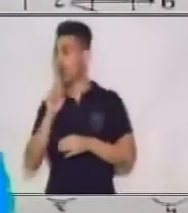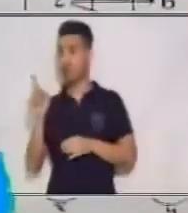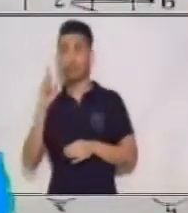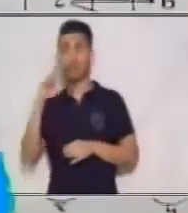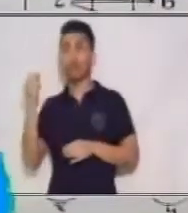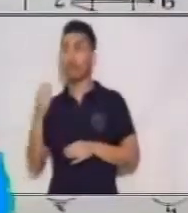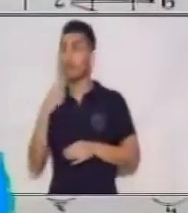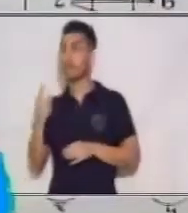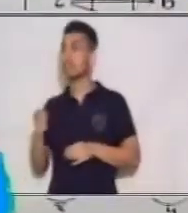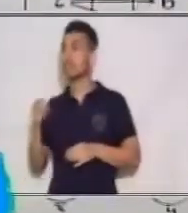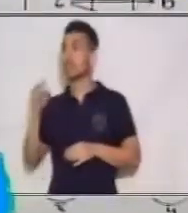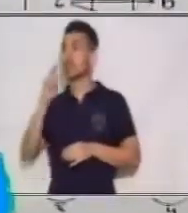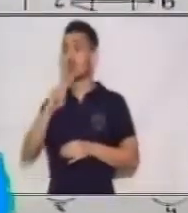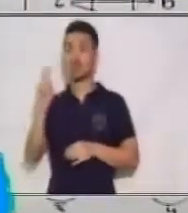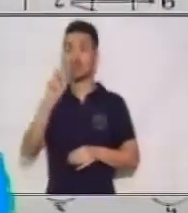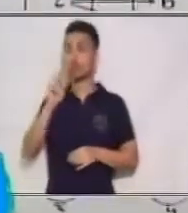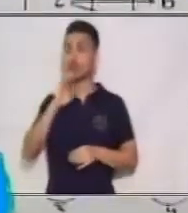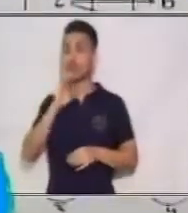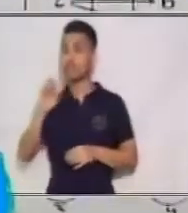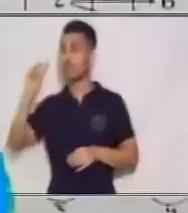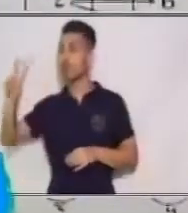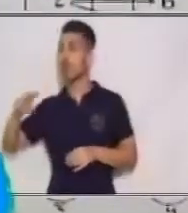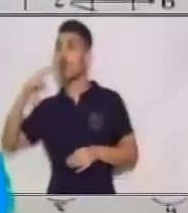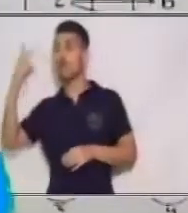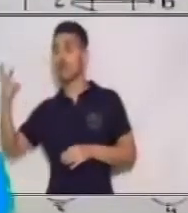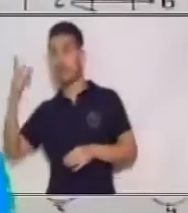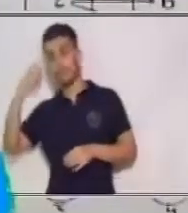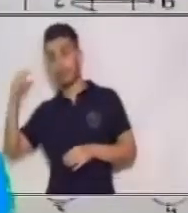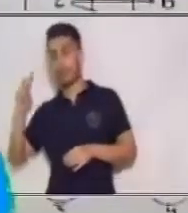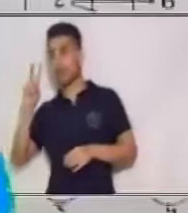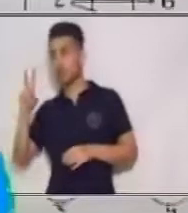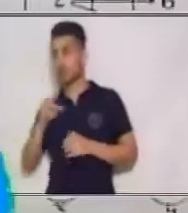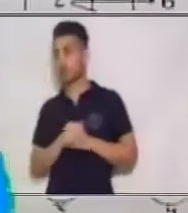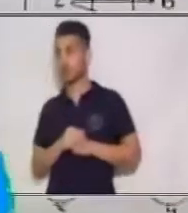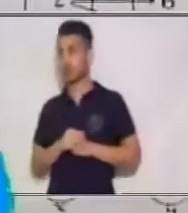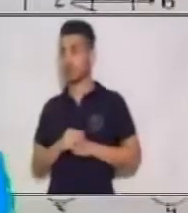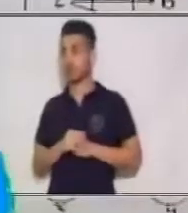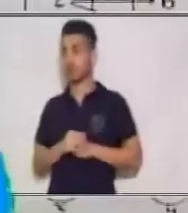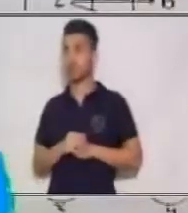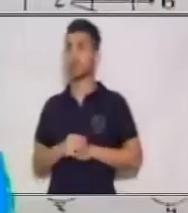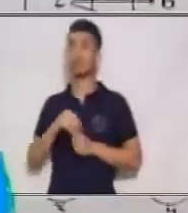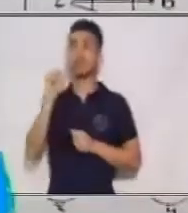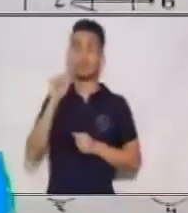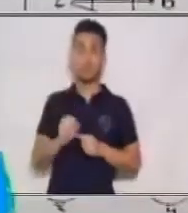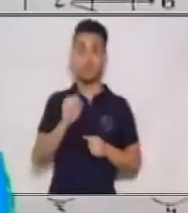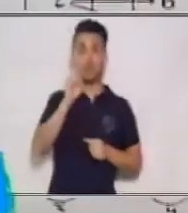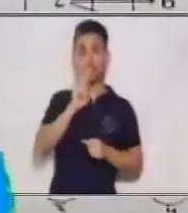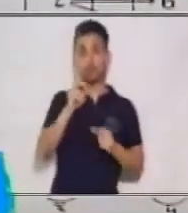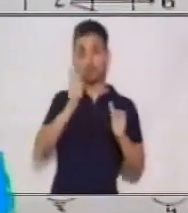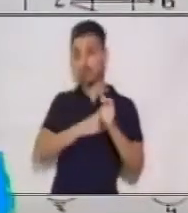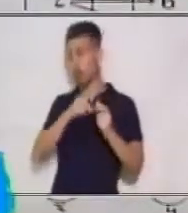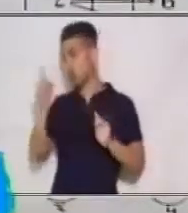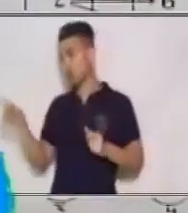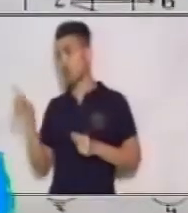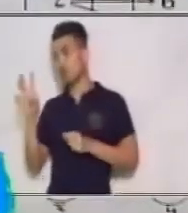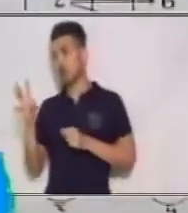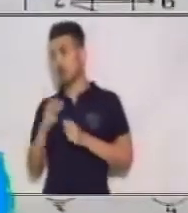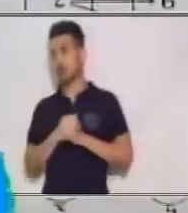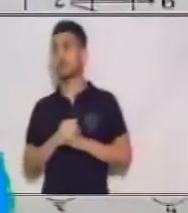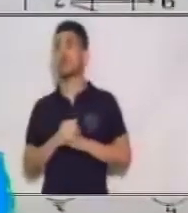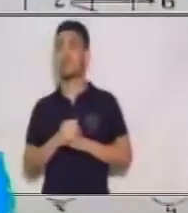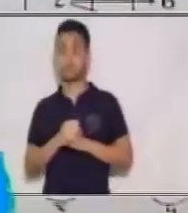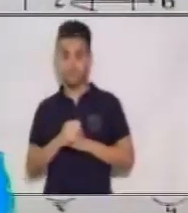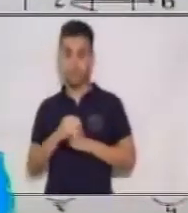no es el doble de 2. Pero, ¿puedo relacionar a 2 con 4? ¿4